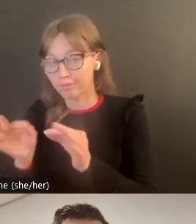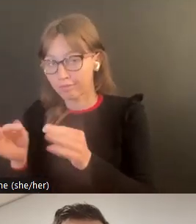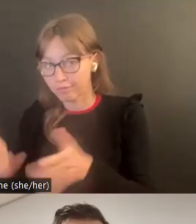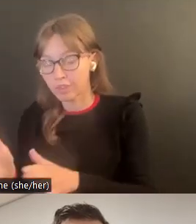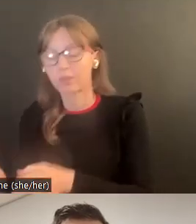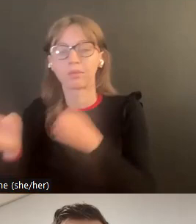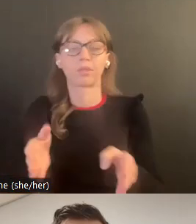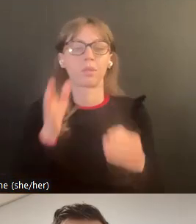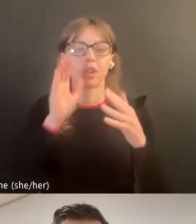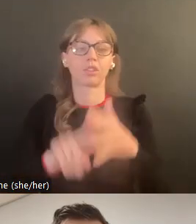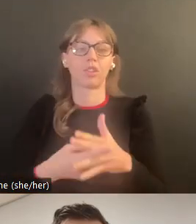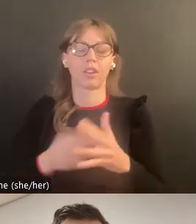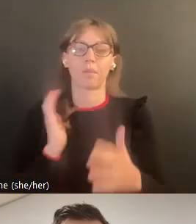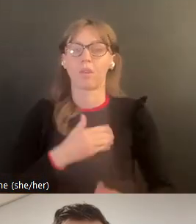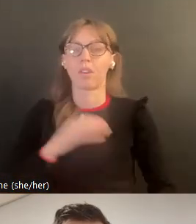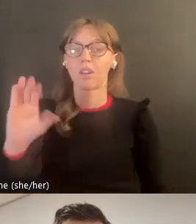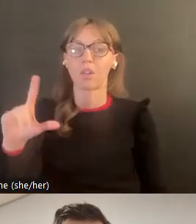visible en su pantalla.